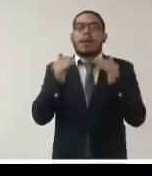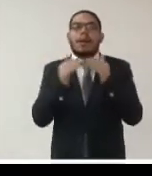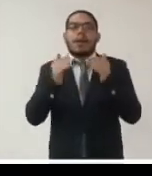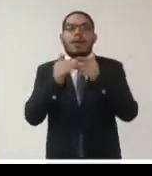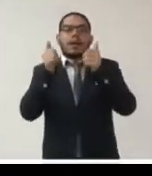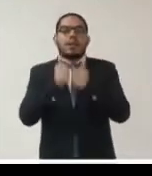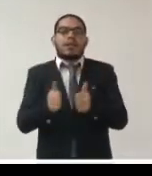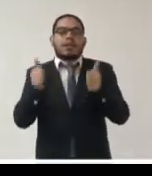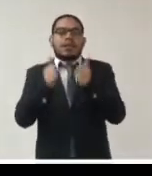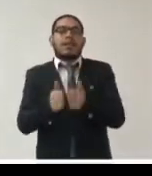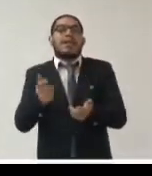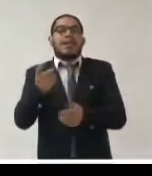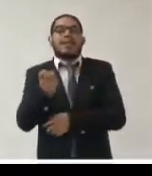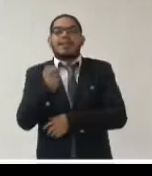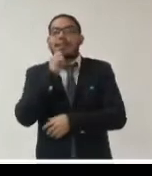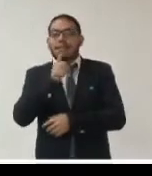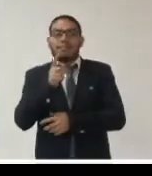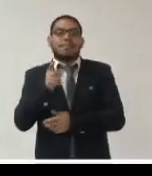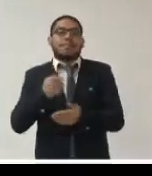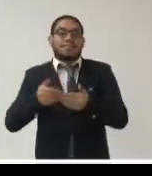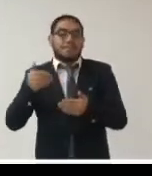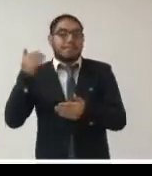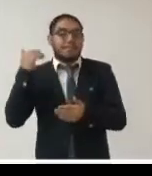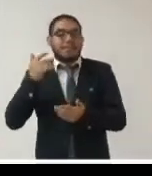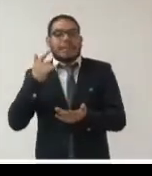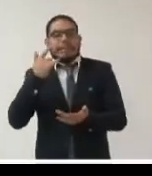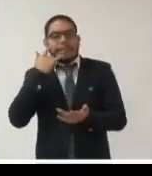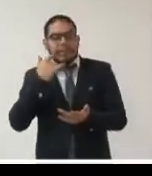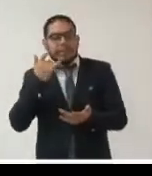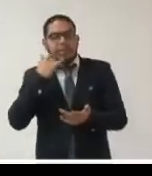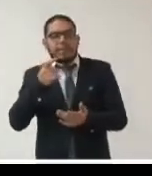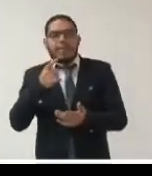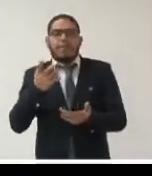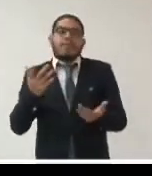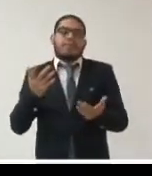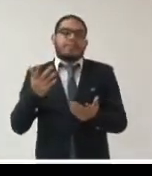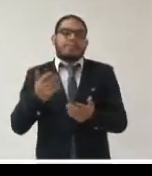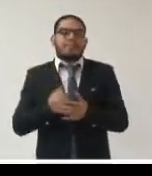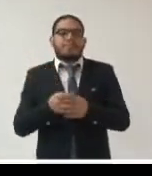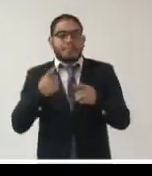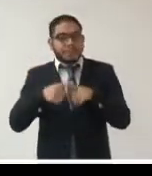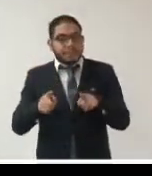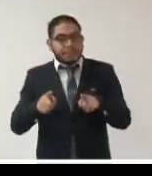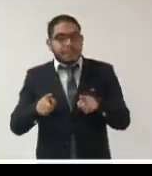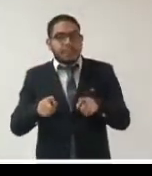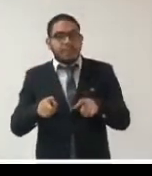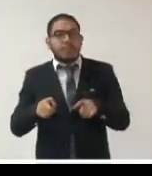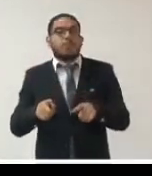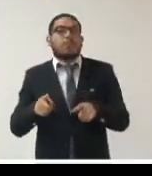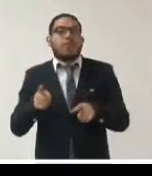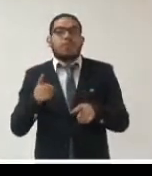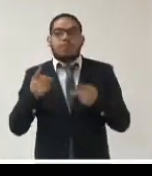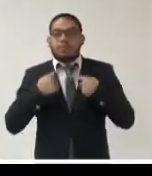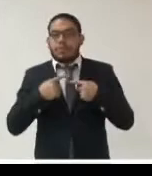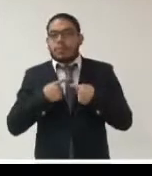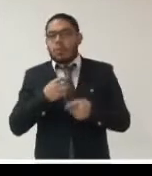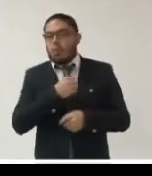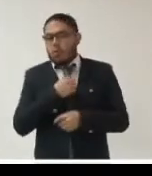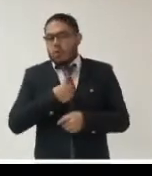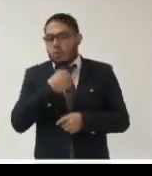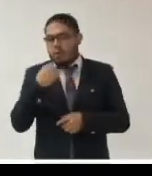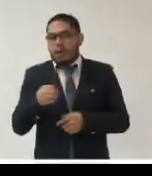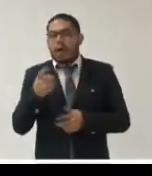presentado como uno de los principales retos enfrentados tanto por órganos garantes como por sujetos obligados